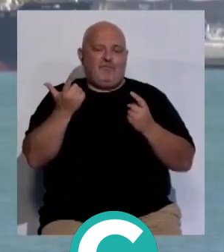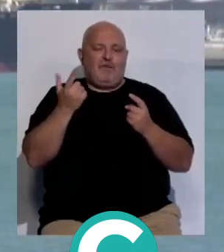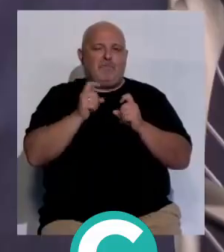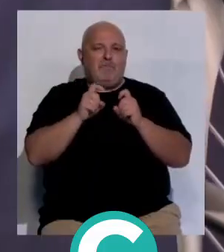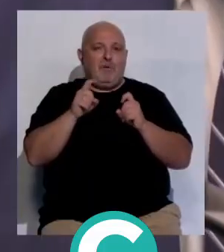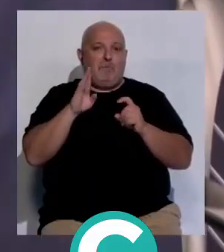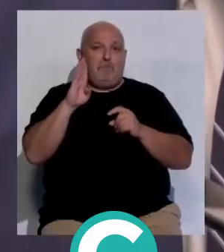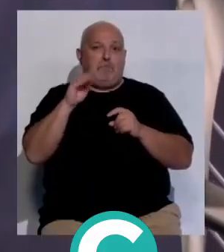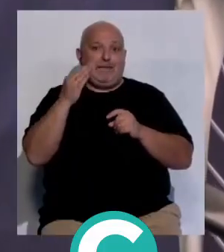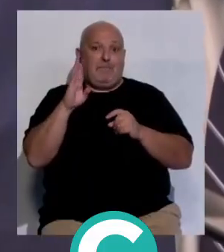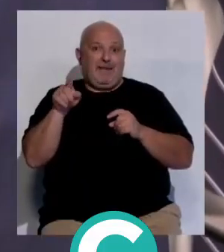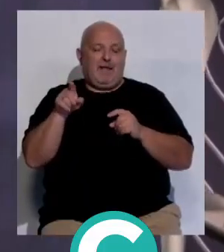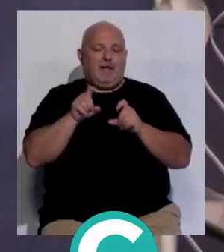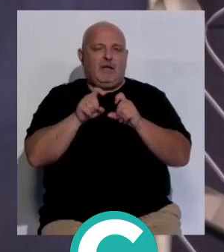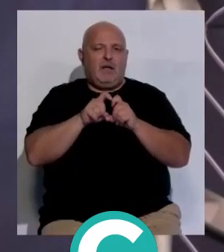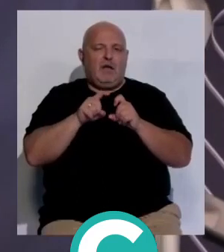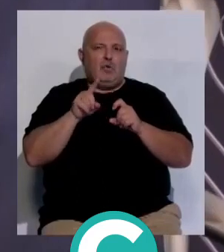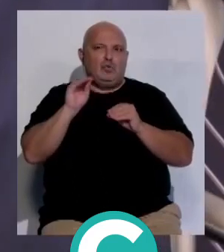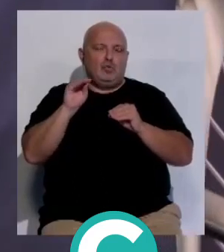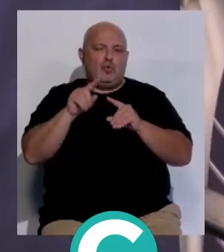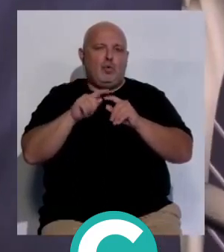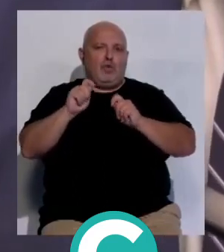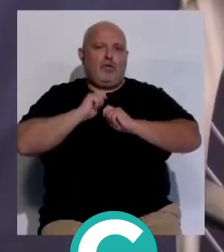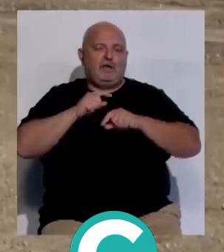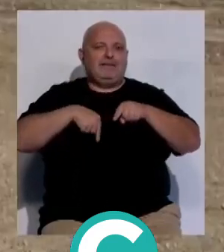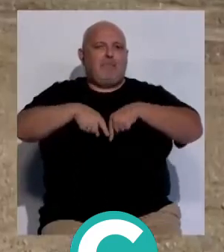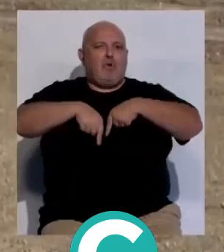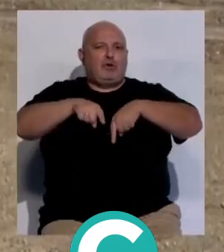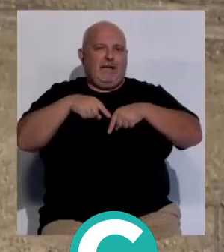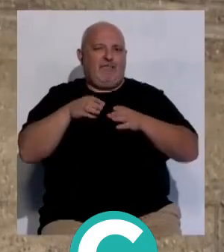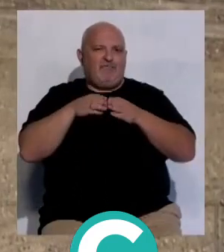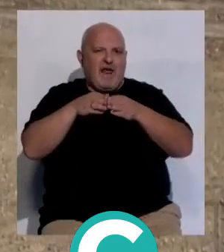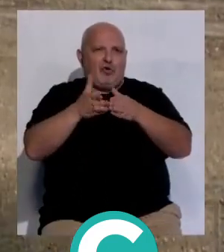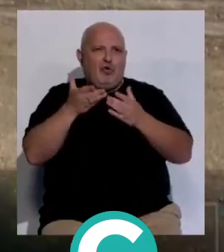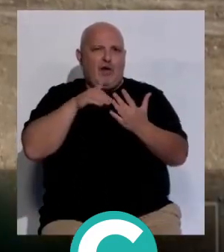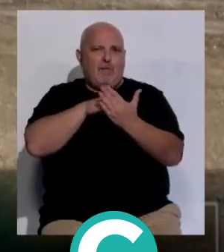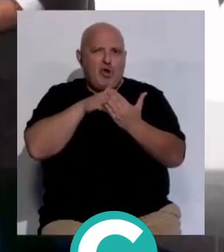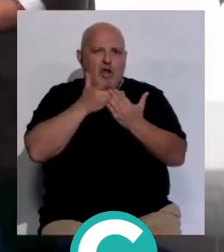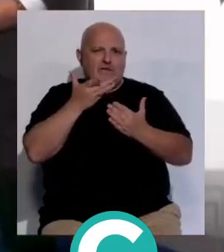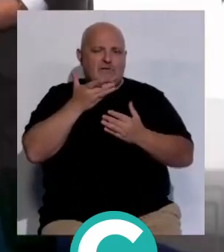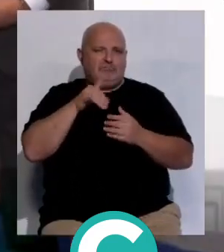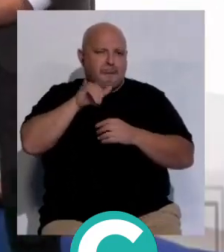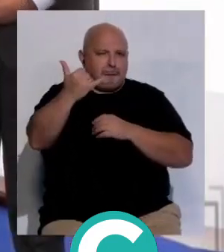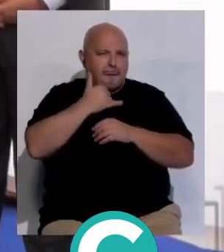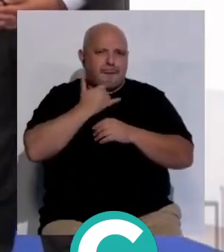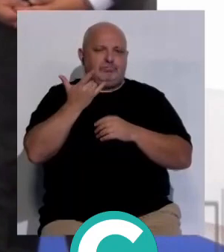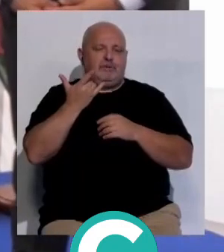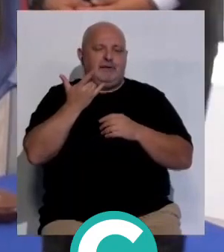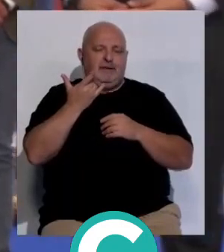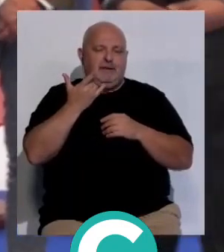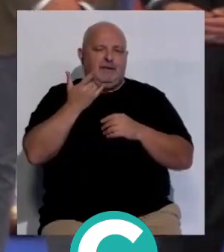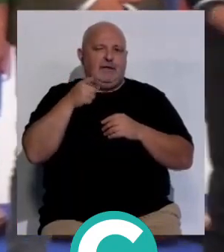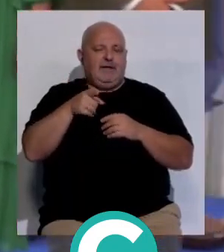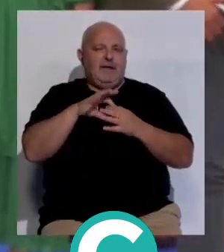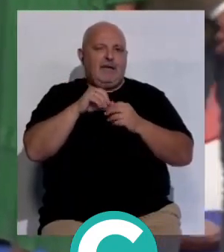compañía como PTP sea su transportista sea su almacenista y nosotros estamos realmente